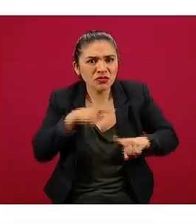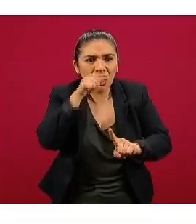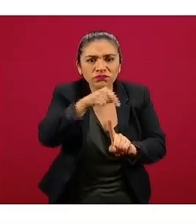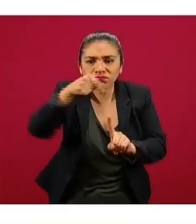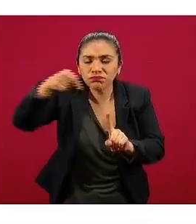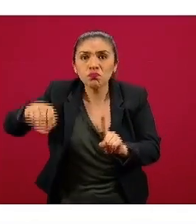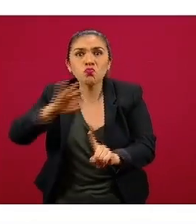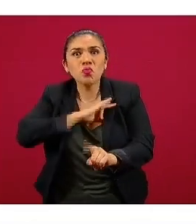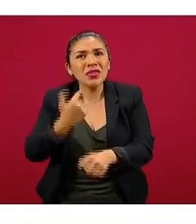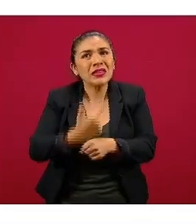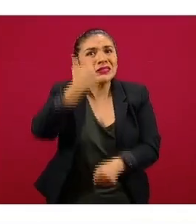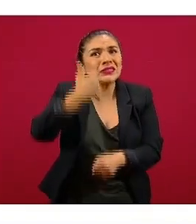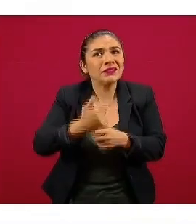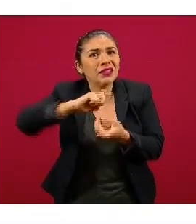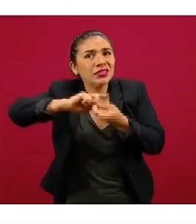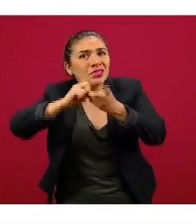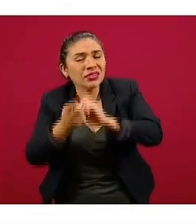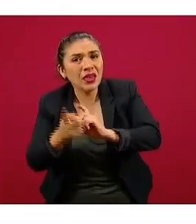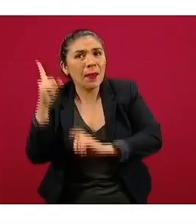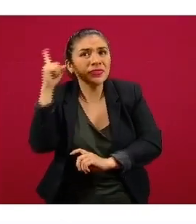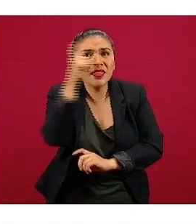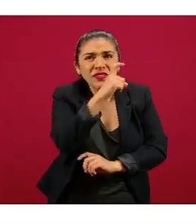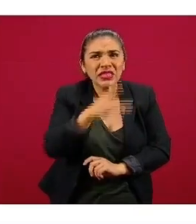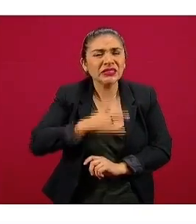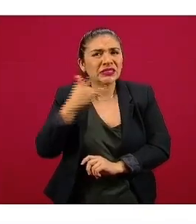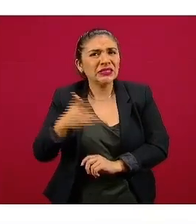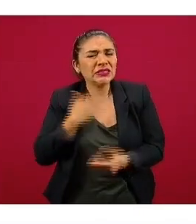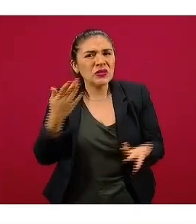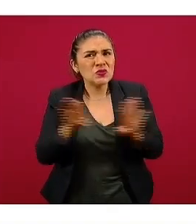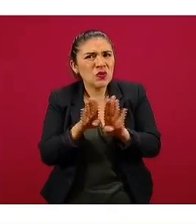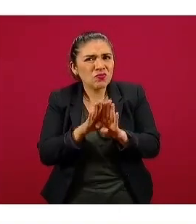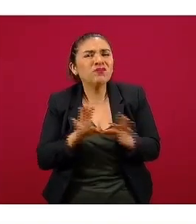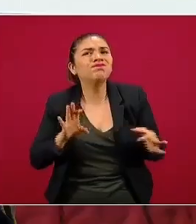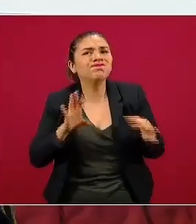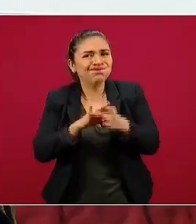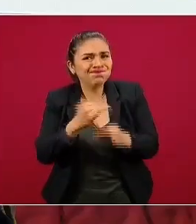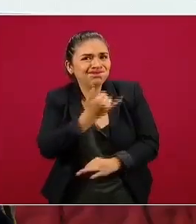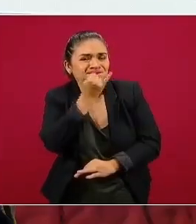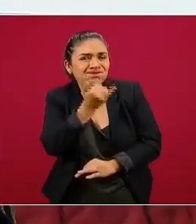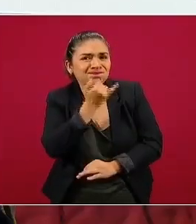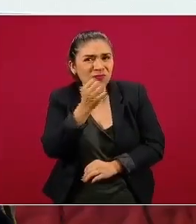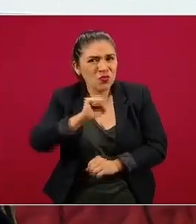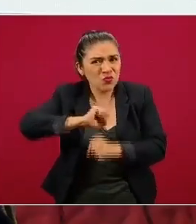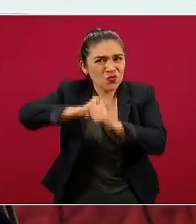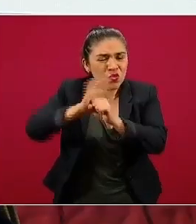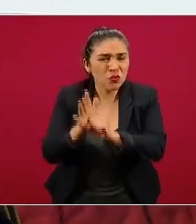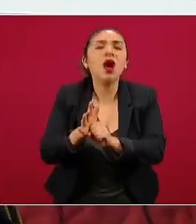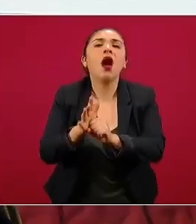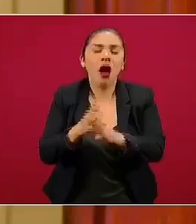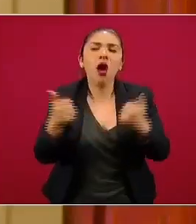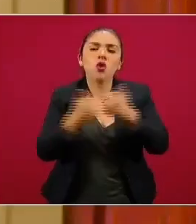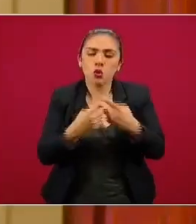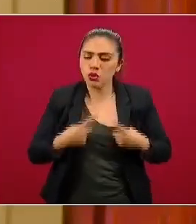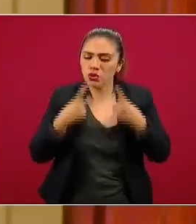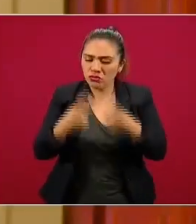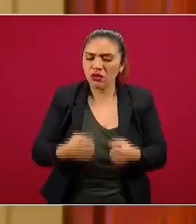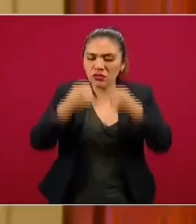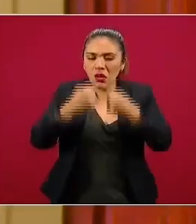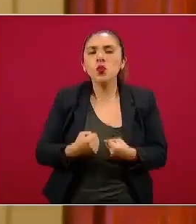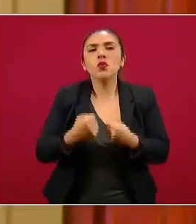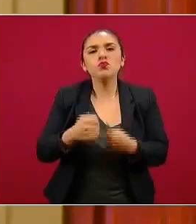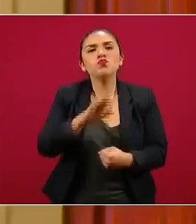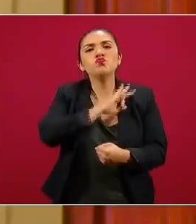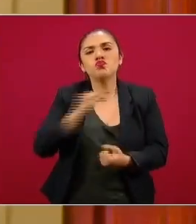factores de riesgo que pudieran estar teniendo signos y síntomas compatibles con la enfermedad y asegurarles el acceso a